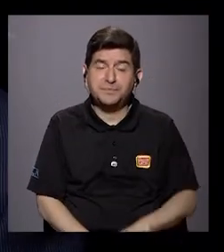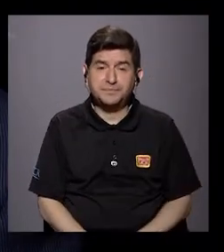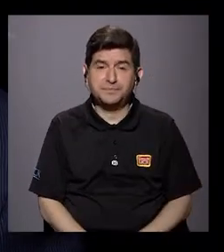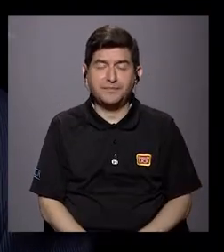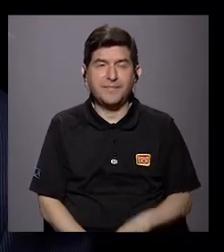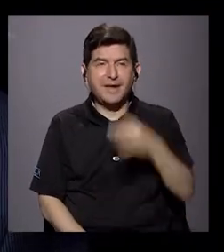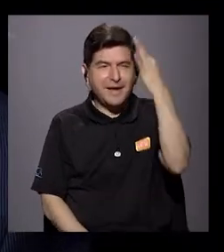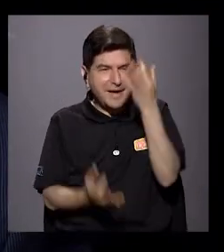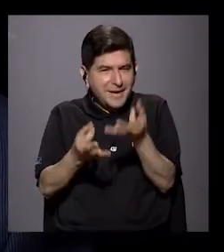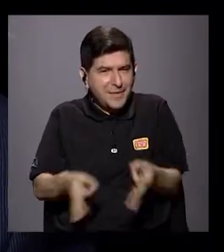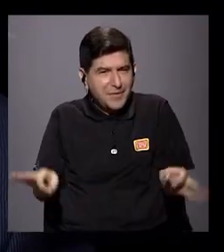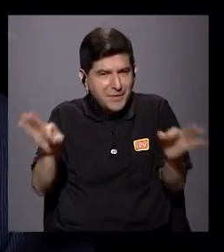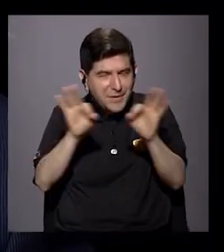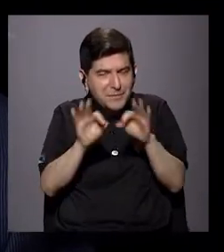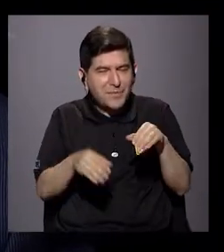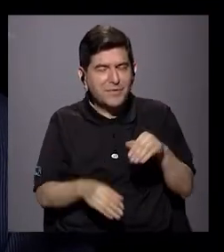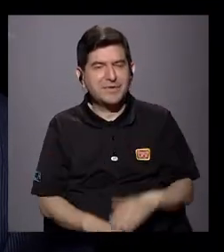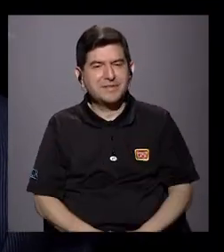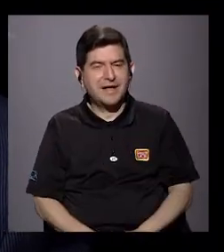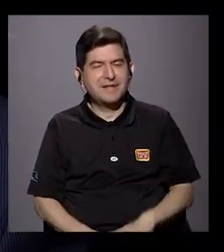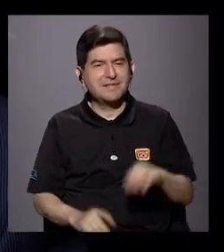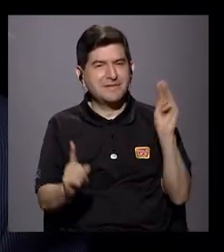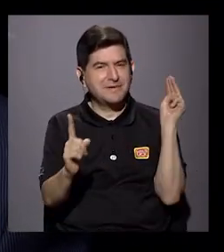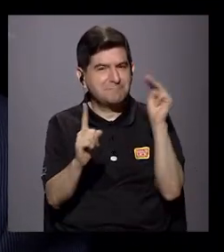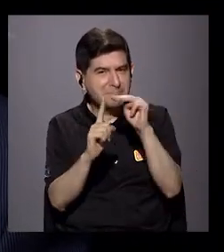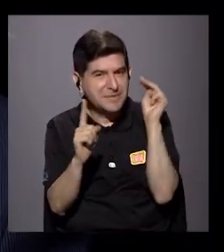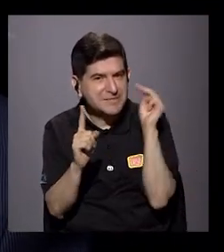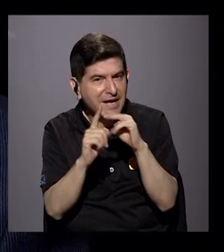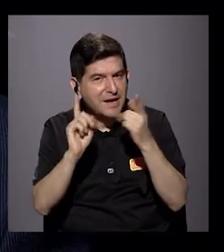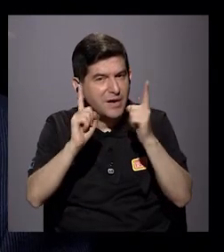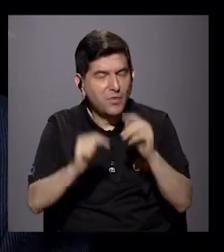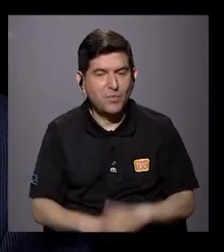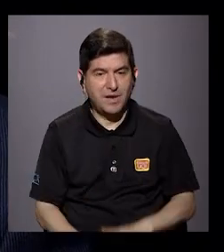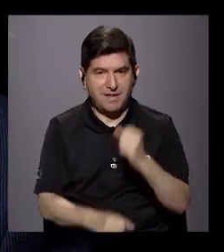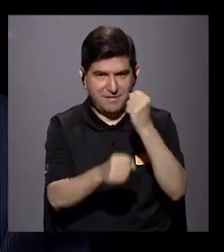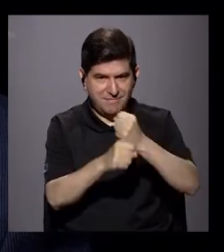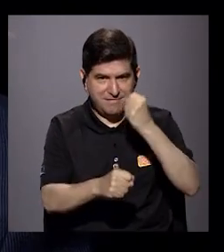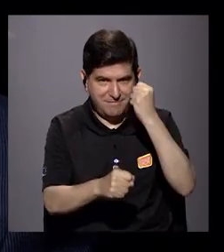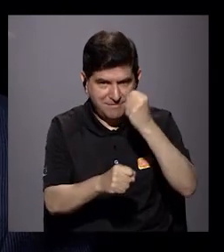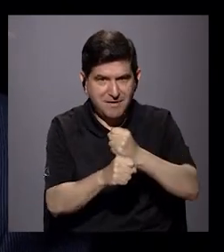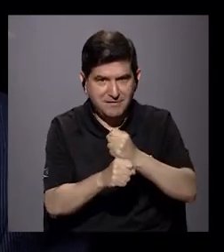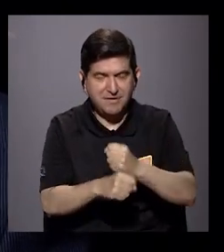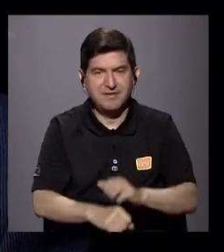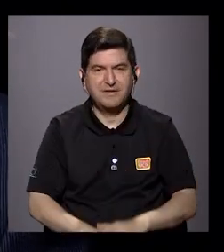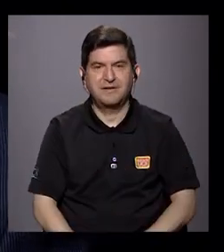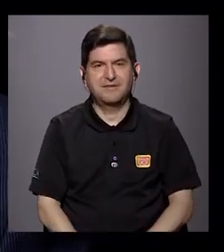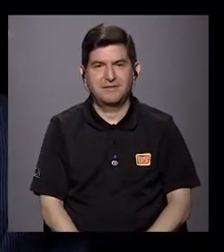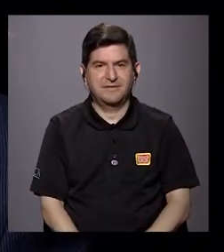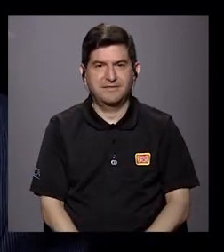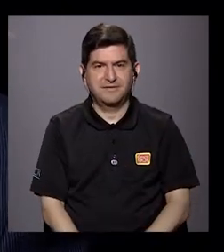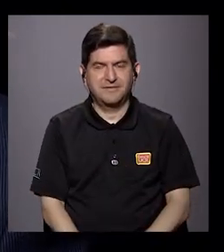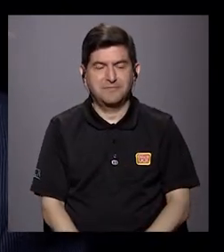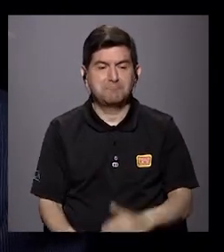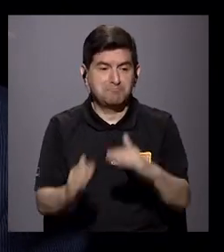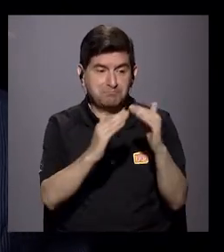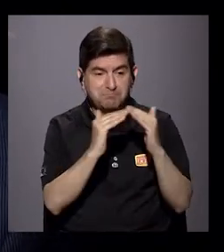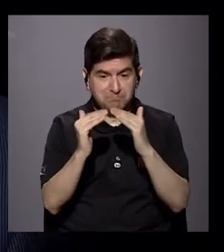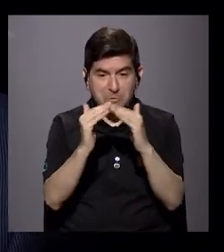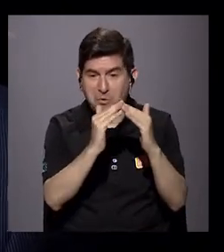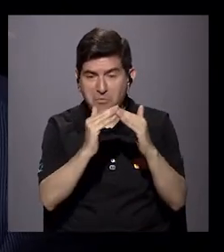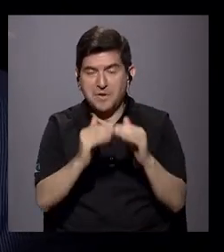Yo creo que lo fundamental aquí el mensaje es que el tema de que se trabaje por poblaciones